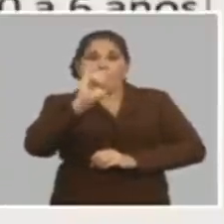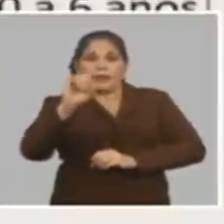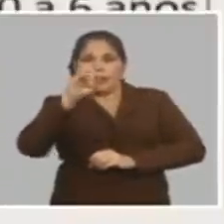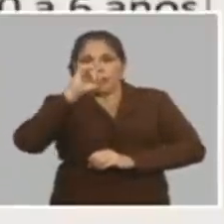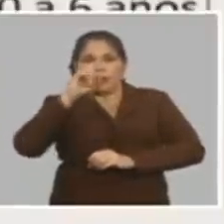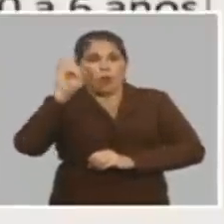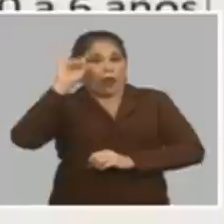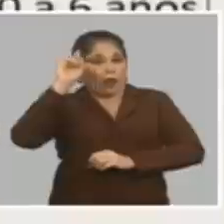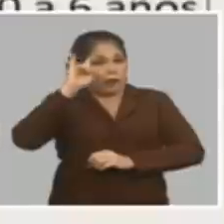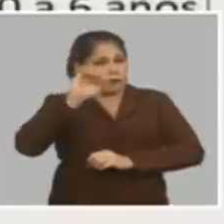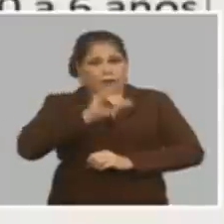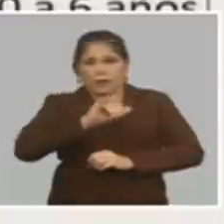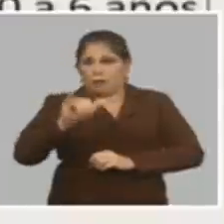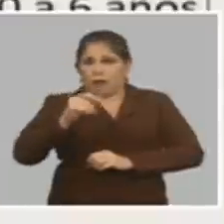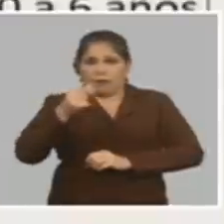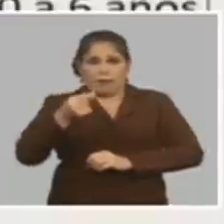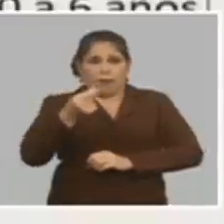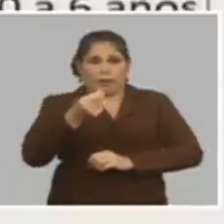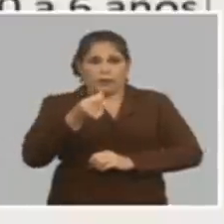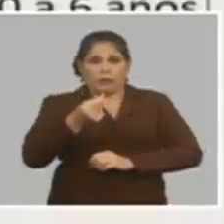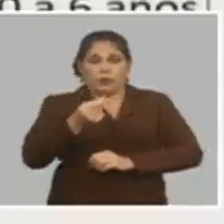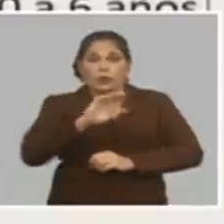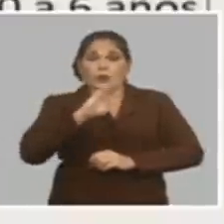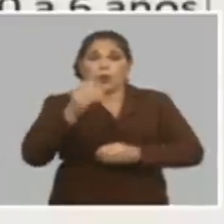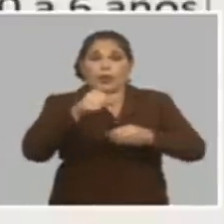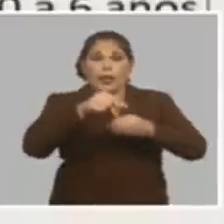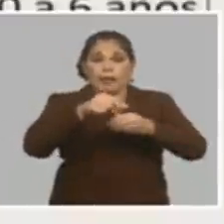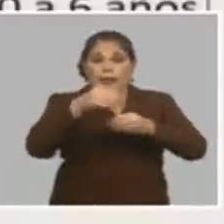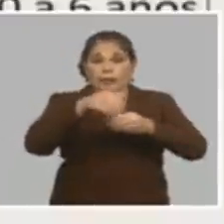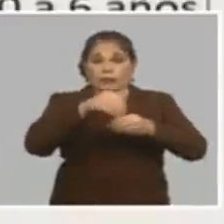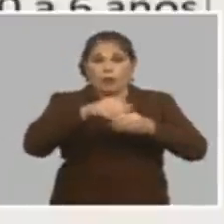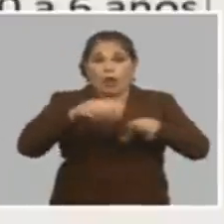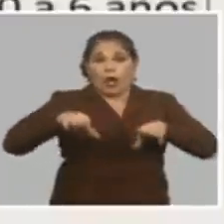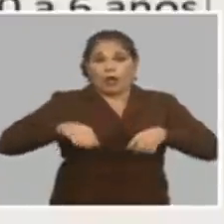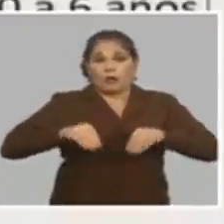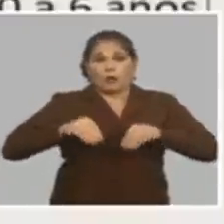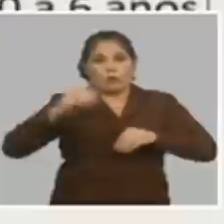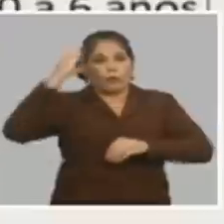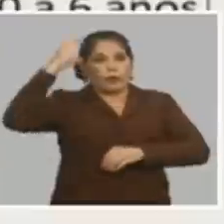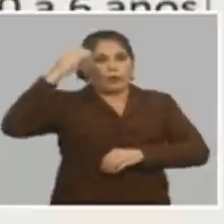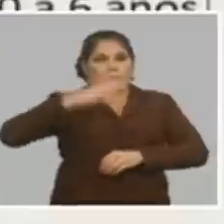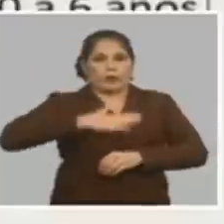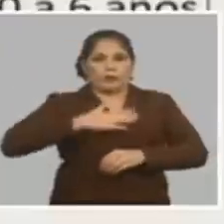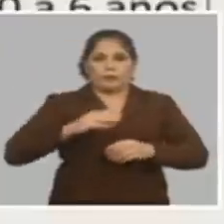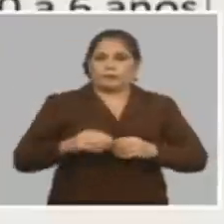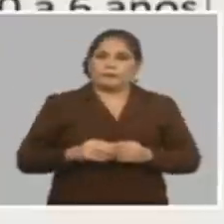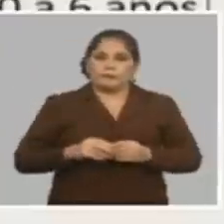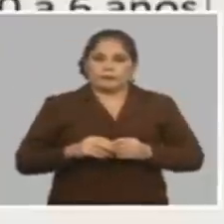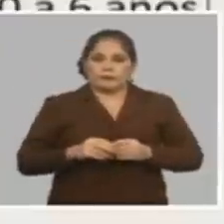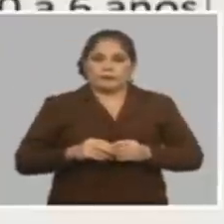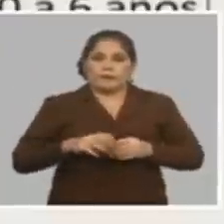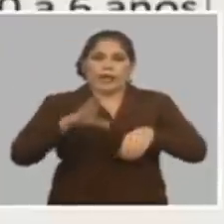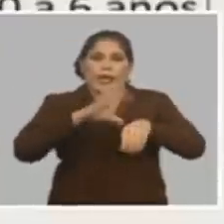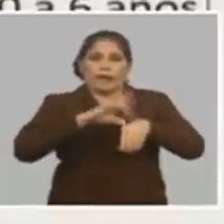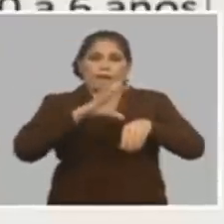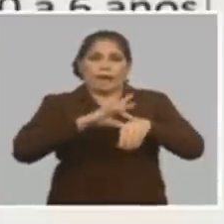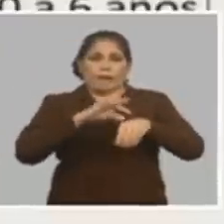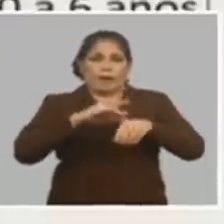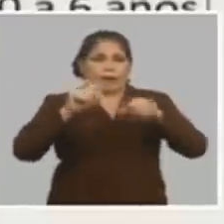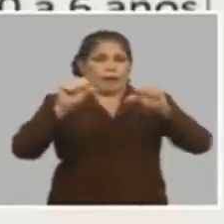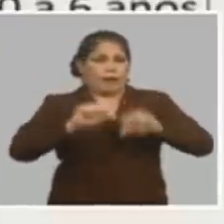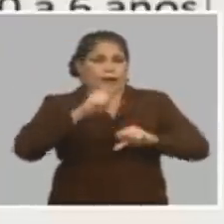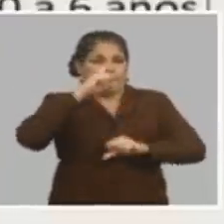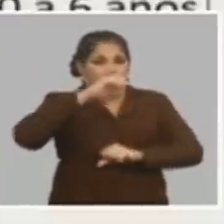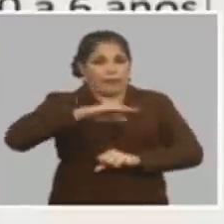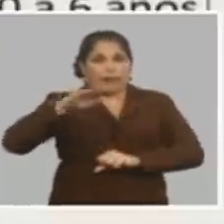igualita que hoy y todo el incremento de precios lo asume el presupuesto del Estado enfermedades crónicas de la